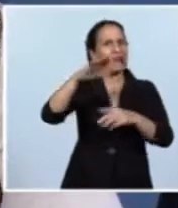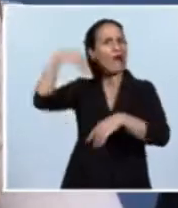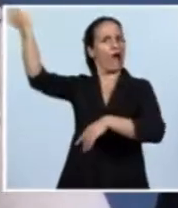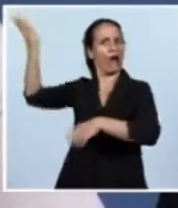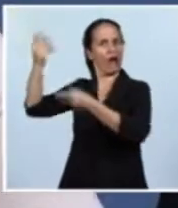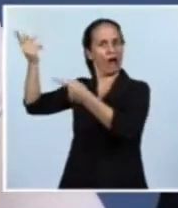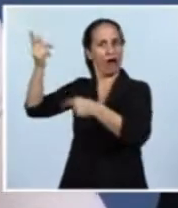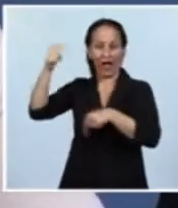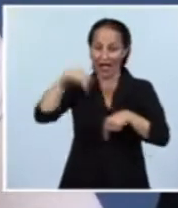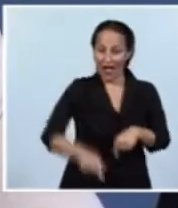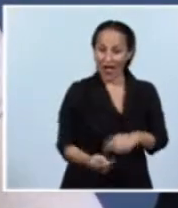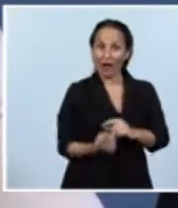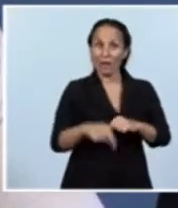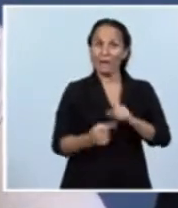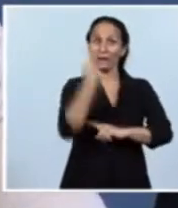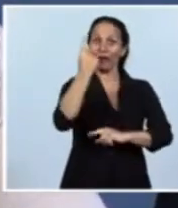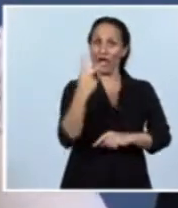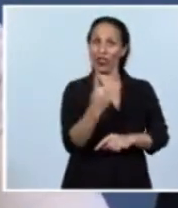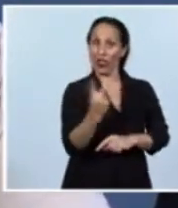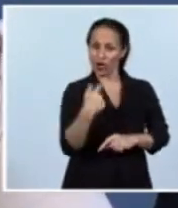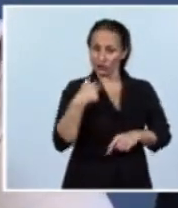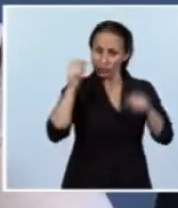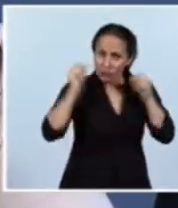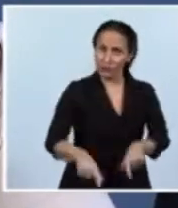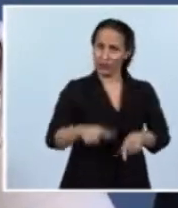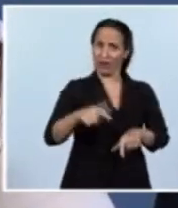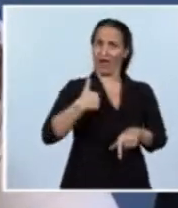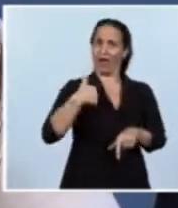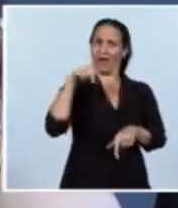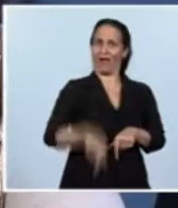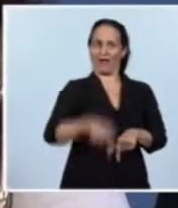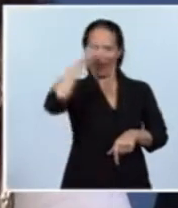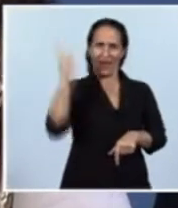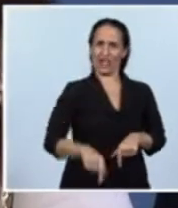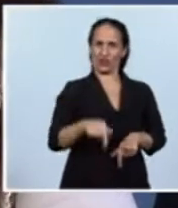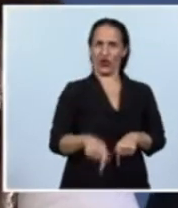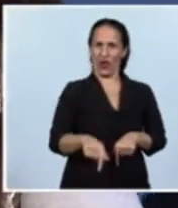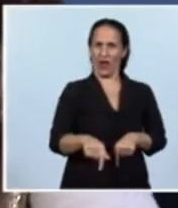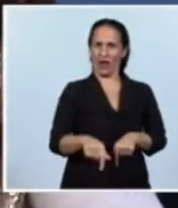son los dos primeros biotecnológicos de origen nacional.